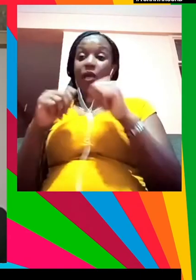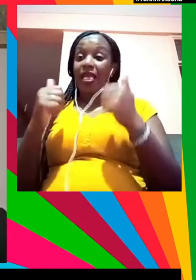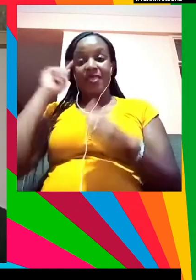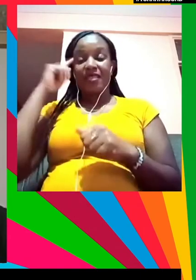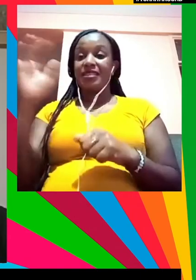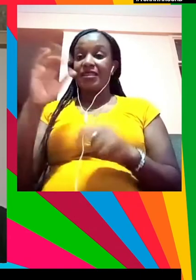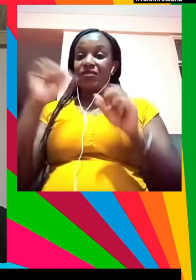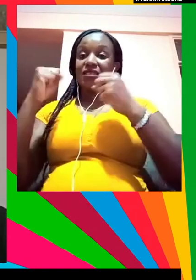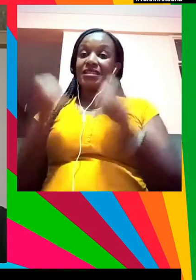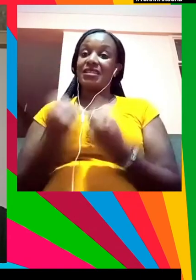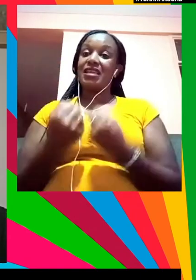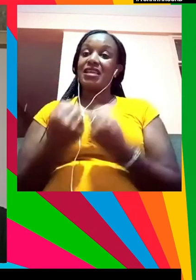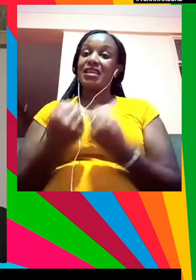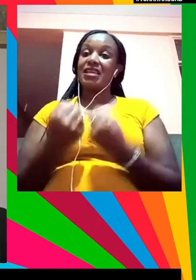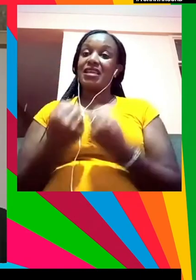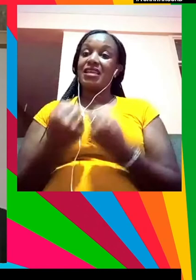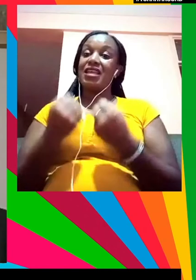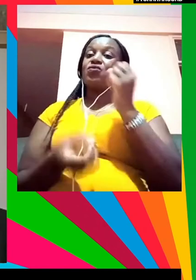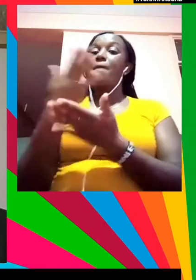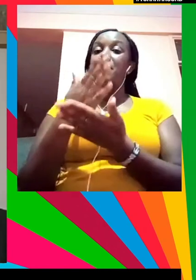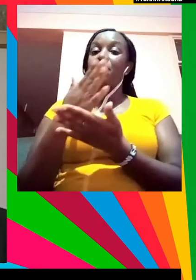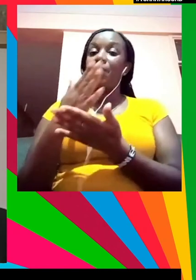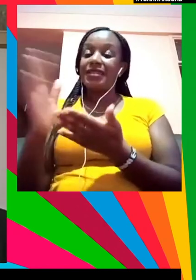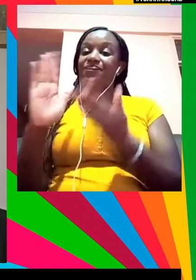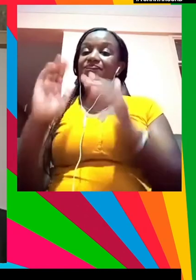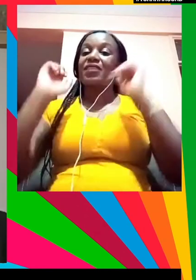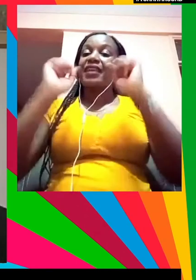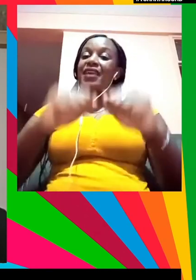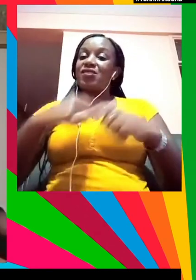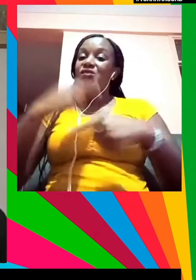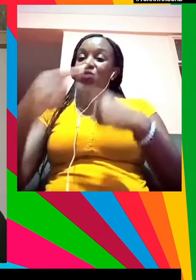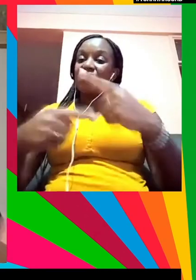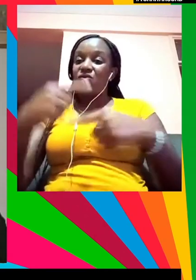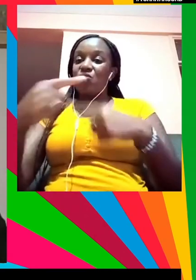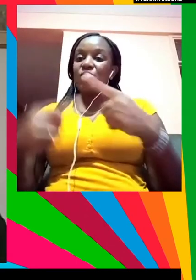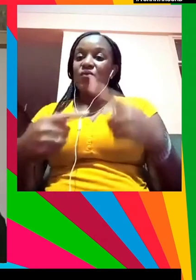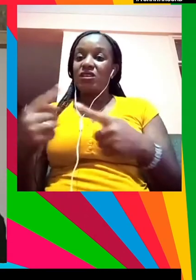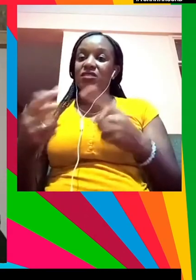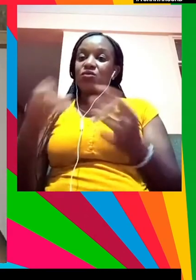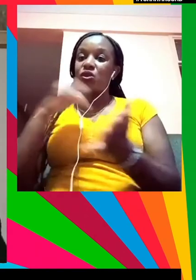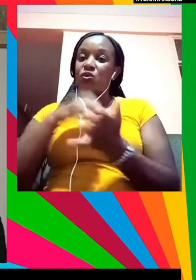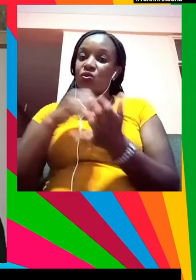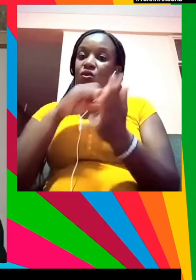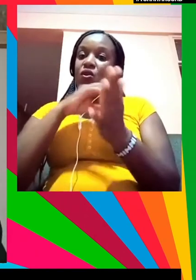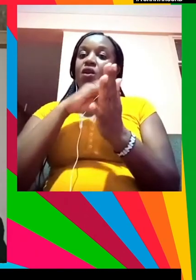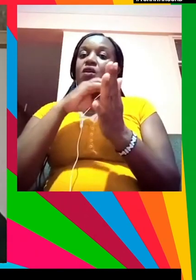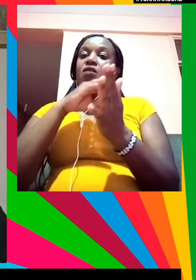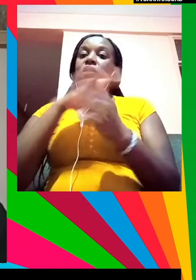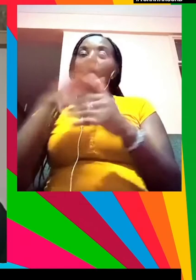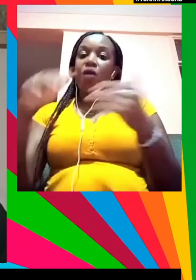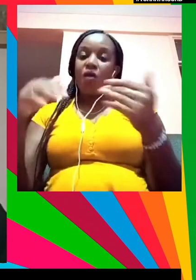haber esa colaboración que es una parte integral para continuar avanzando y mover las cosas en cuanto a la inclusión